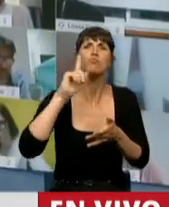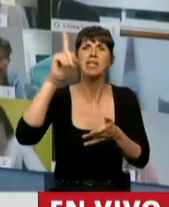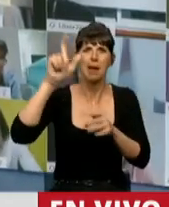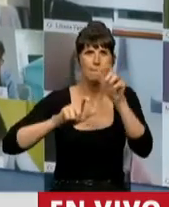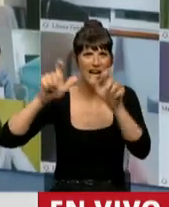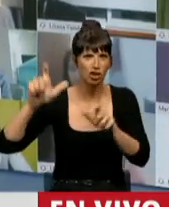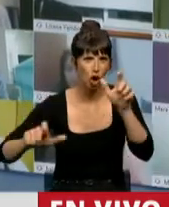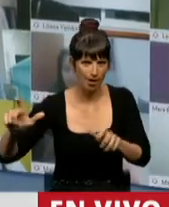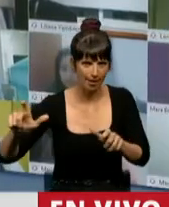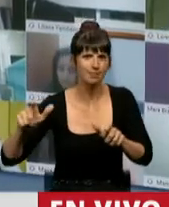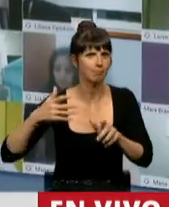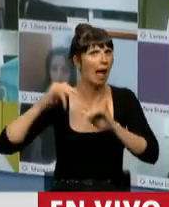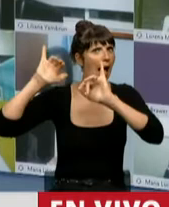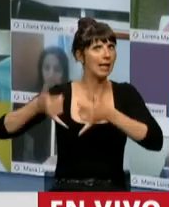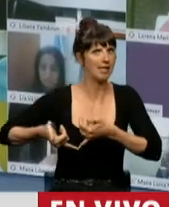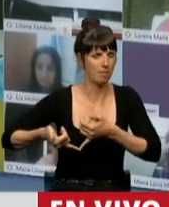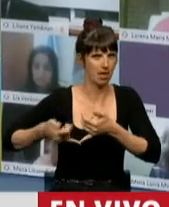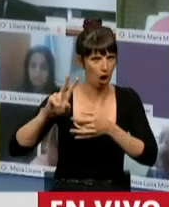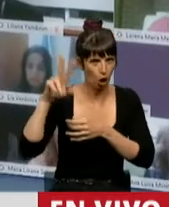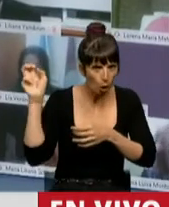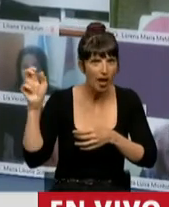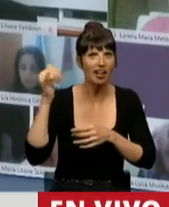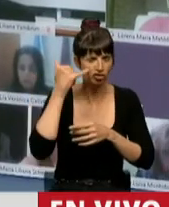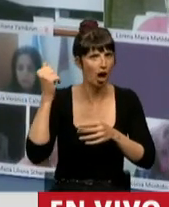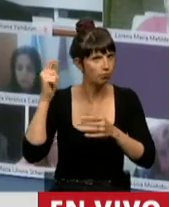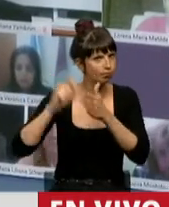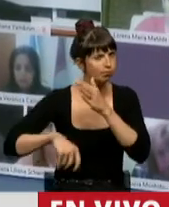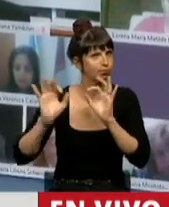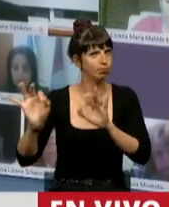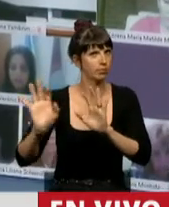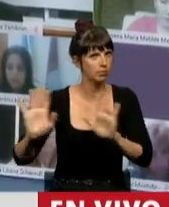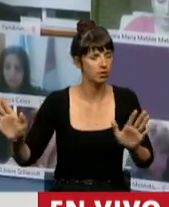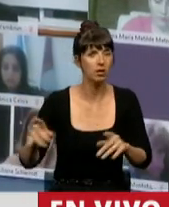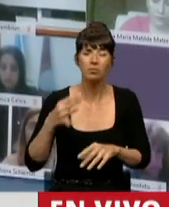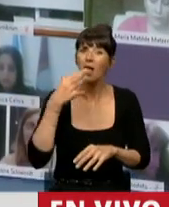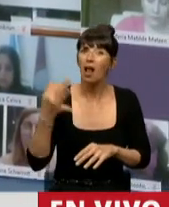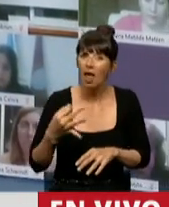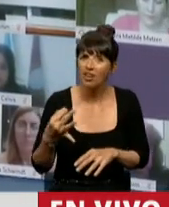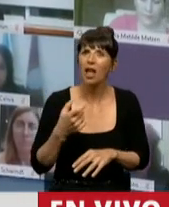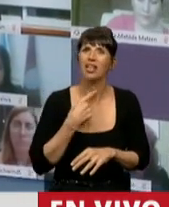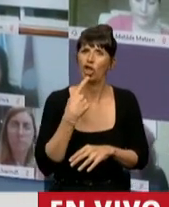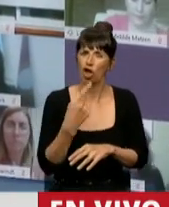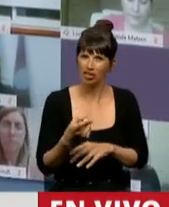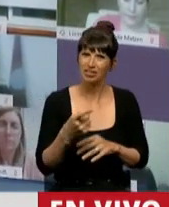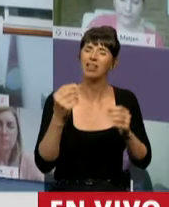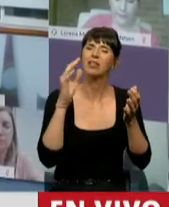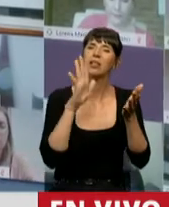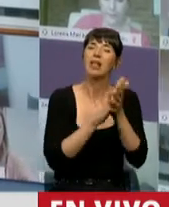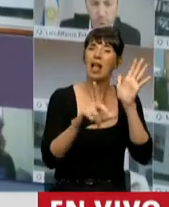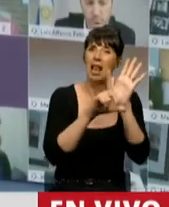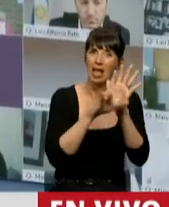están y que aceptaron y que tienen los convenios homologados. La verdad es que quisiera hacer una reivindicación de la Ley 27